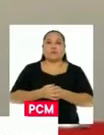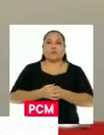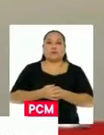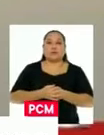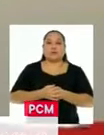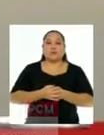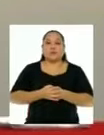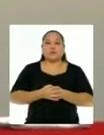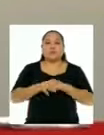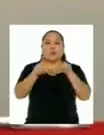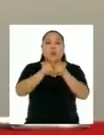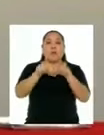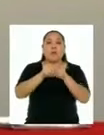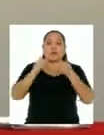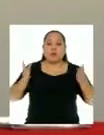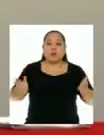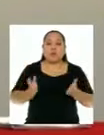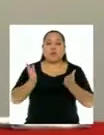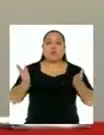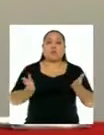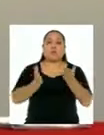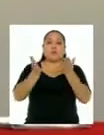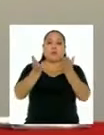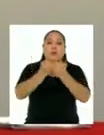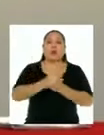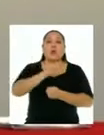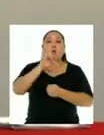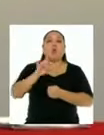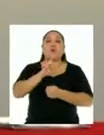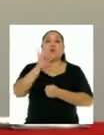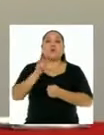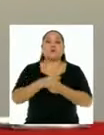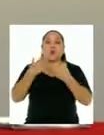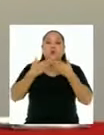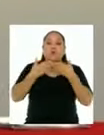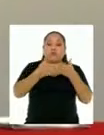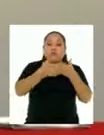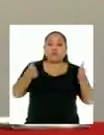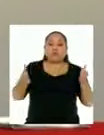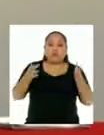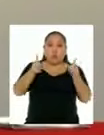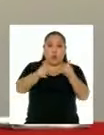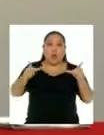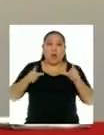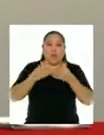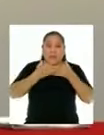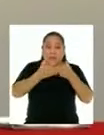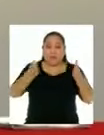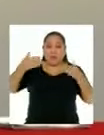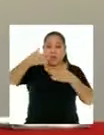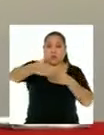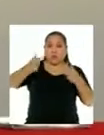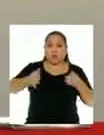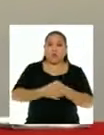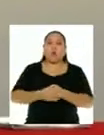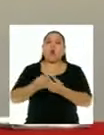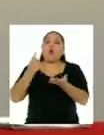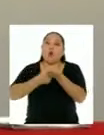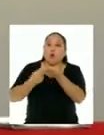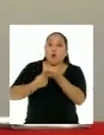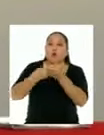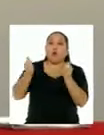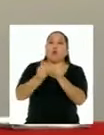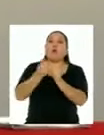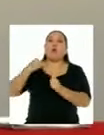A mí, asimismo, se va a promover el uso de espacios abiertos en coordinación con las municipalidades. Requerimos el compromiso